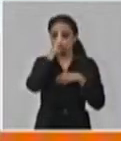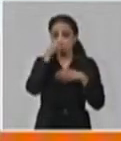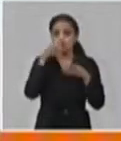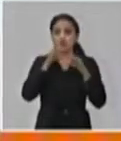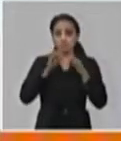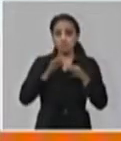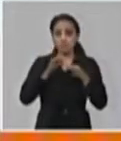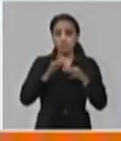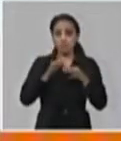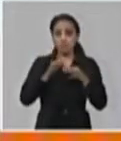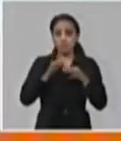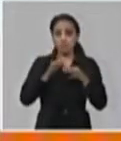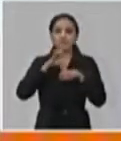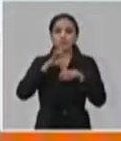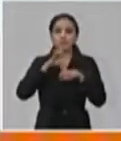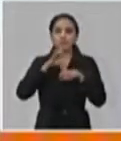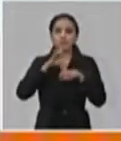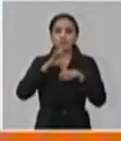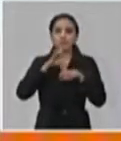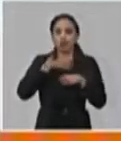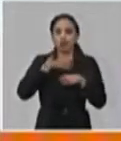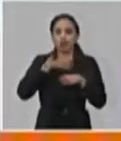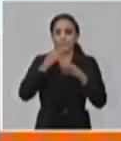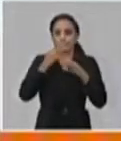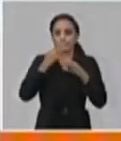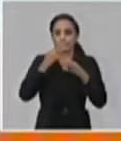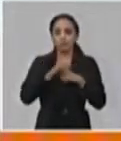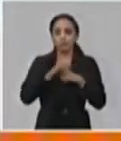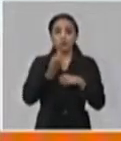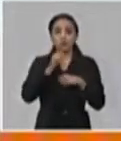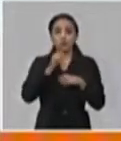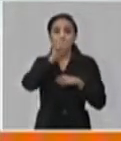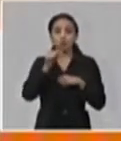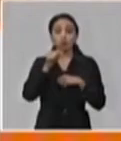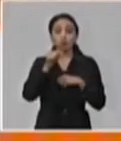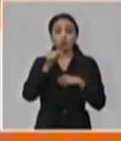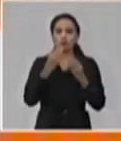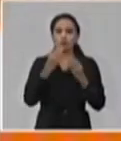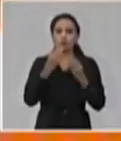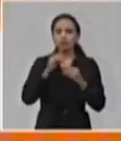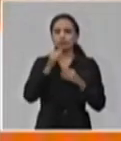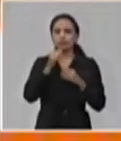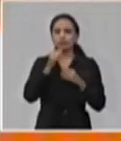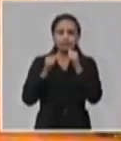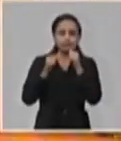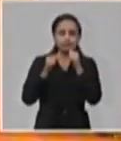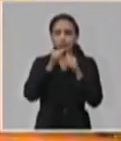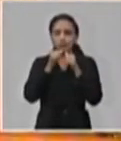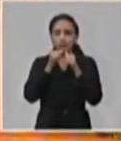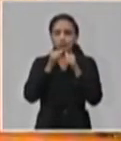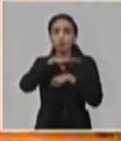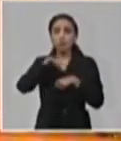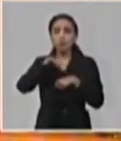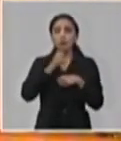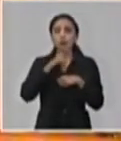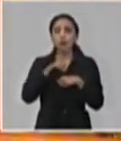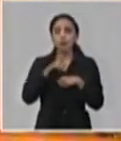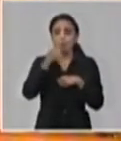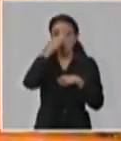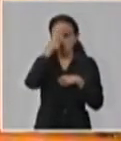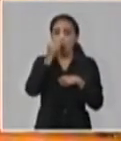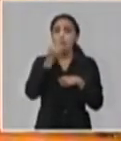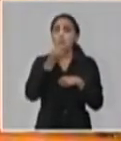enfermedades respiratorias. Nosotros, una de las preguntas que muchas veces se hace a la población, se incuba en capacidad para el diagnóstico.